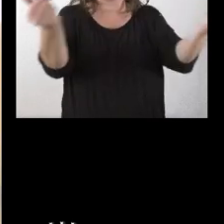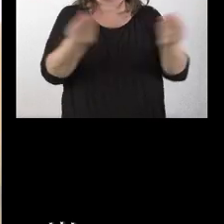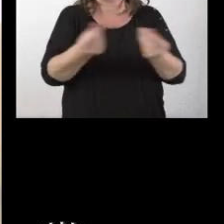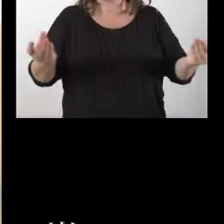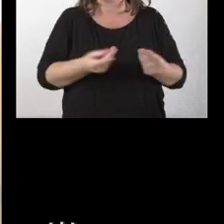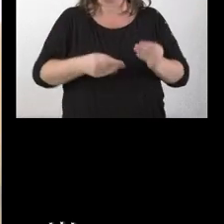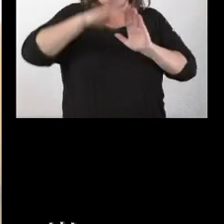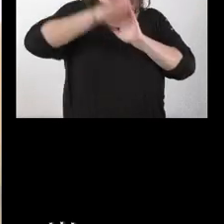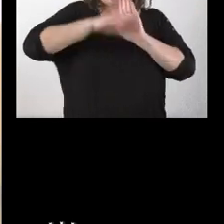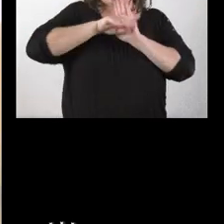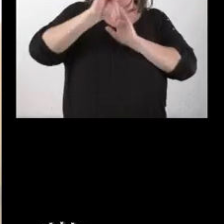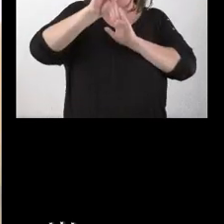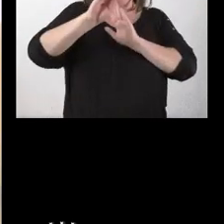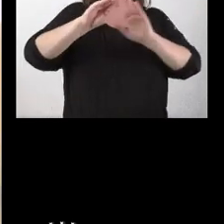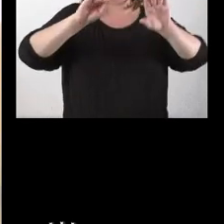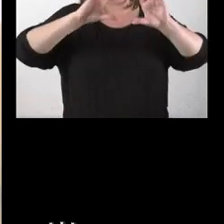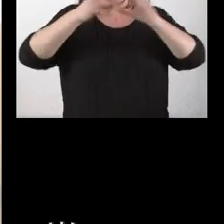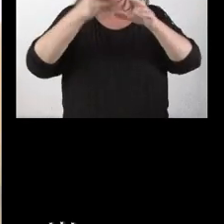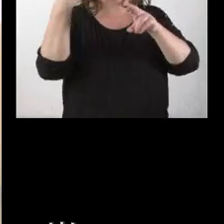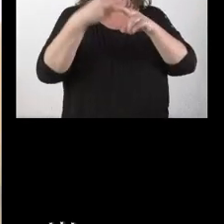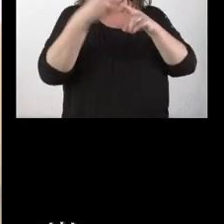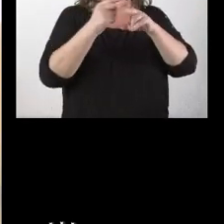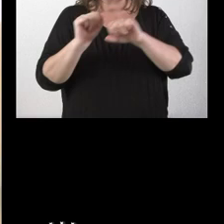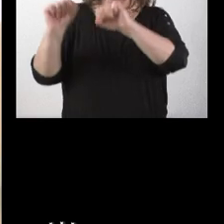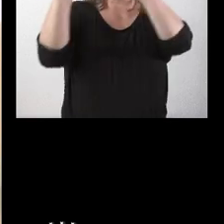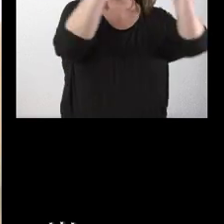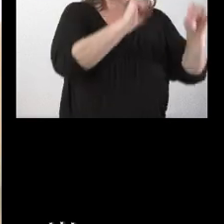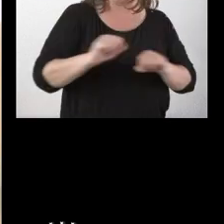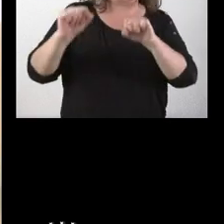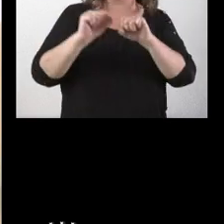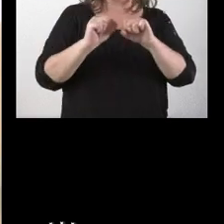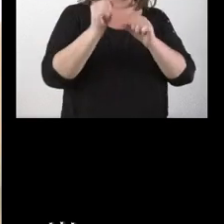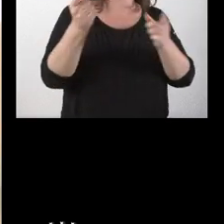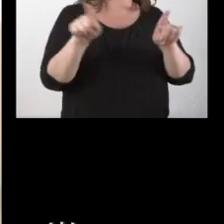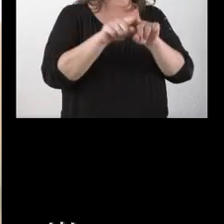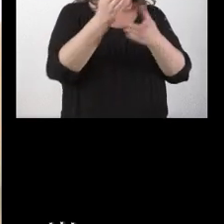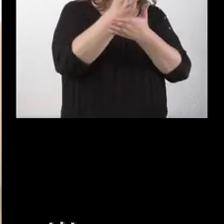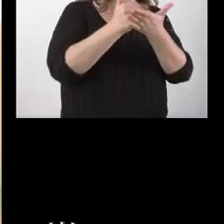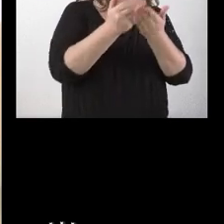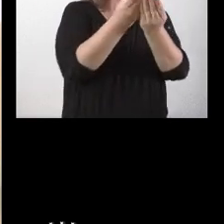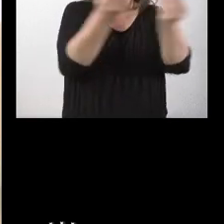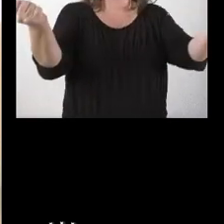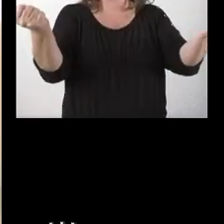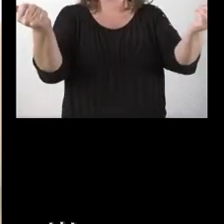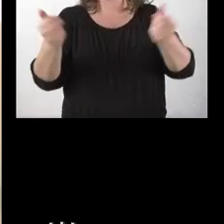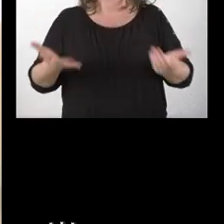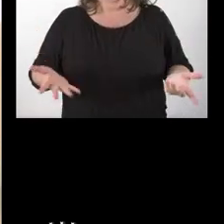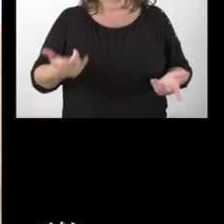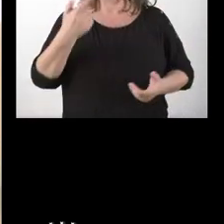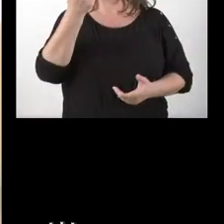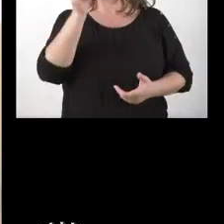programática que su partido político ha hecho defendiendo que las comunidades autónomas deben desaparecer. Y bueno, si no es un poco